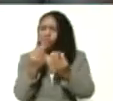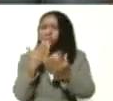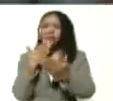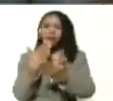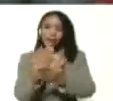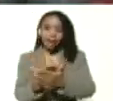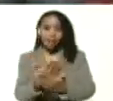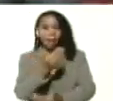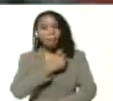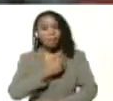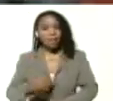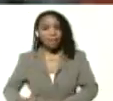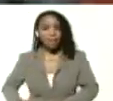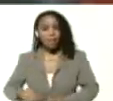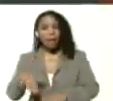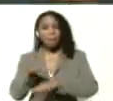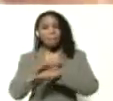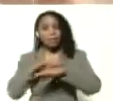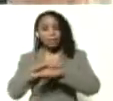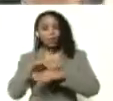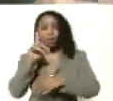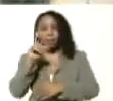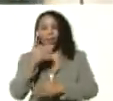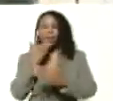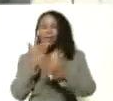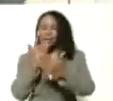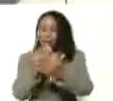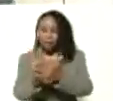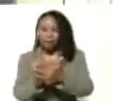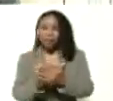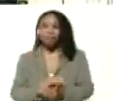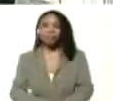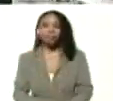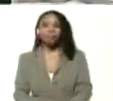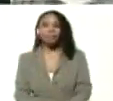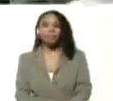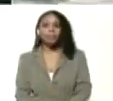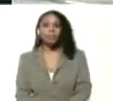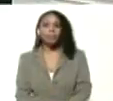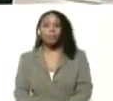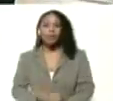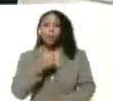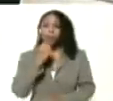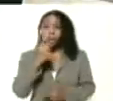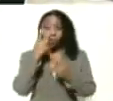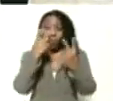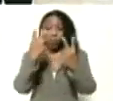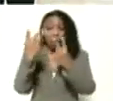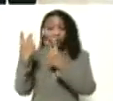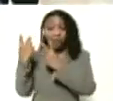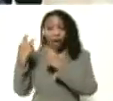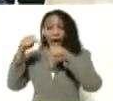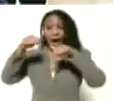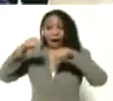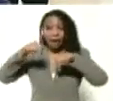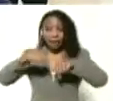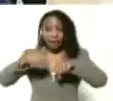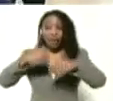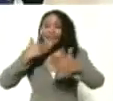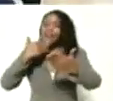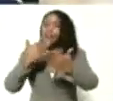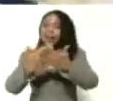al presidente y al ministro también. Muchas gracias. Bueno, como usted puede ver, presidente, aquí lo que hay es